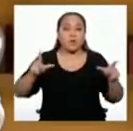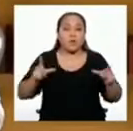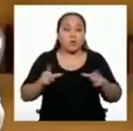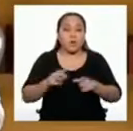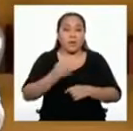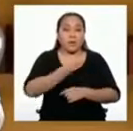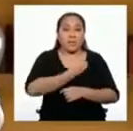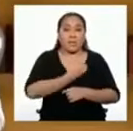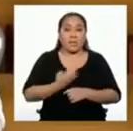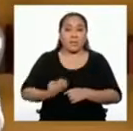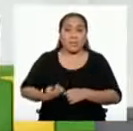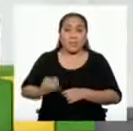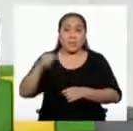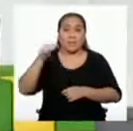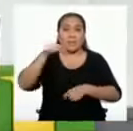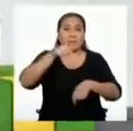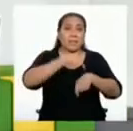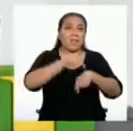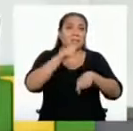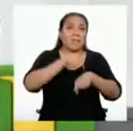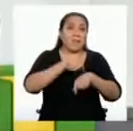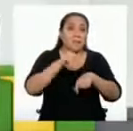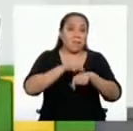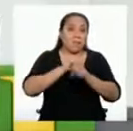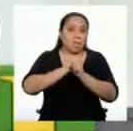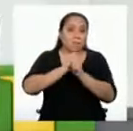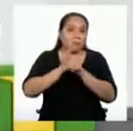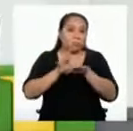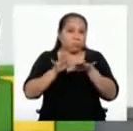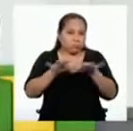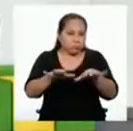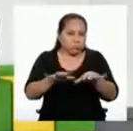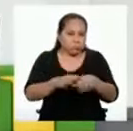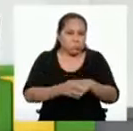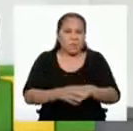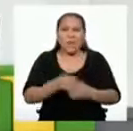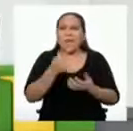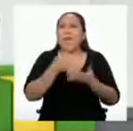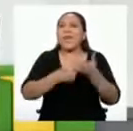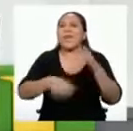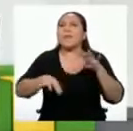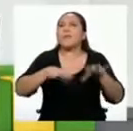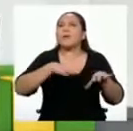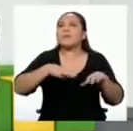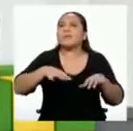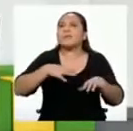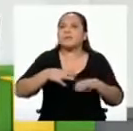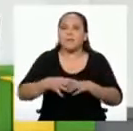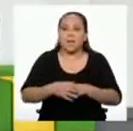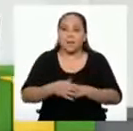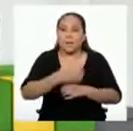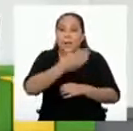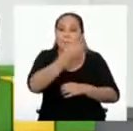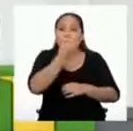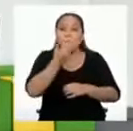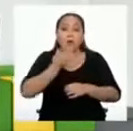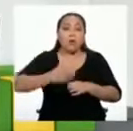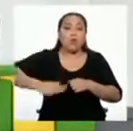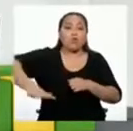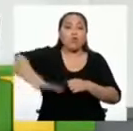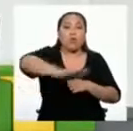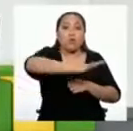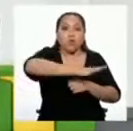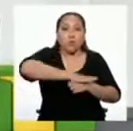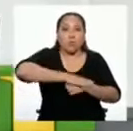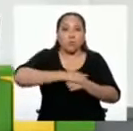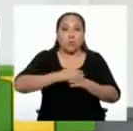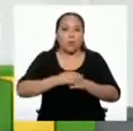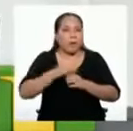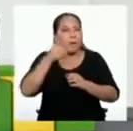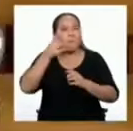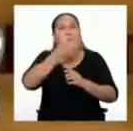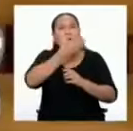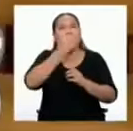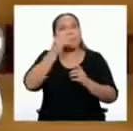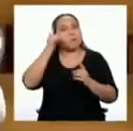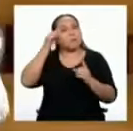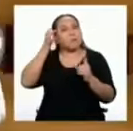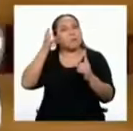públicos en esta situación de pandemia? ¿Cuántas cosas se podrían hacer para mejorar en conjunto, para llegar todas y todos al país de